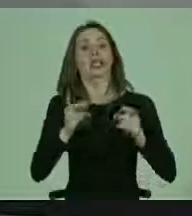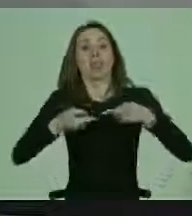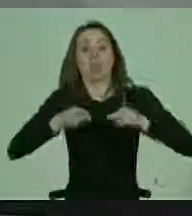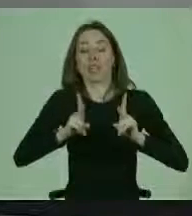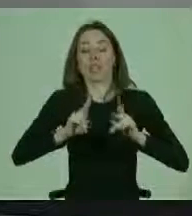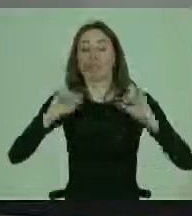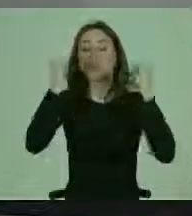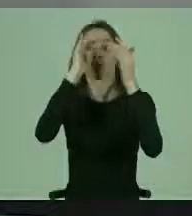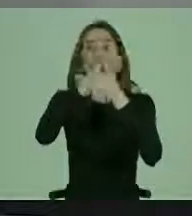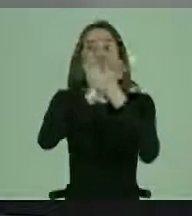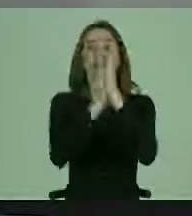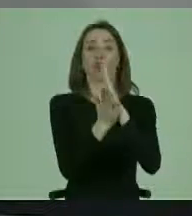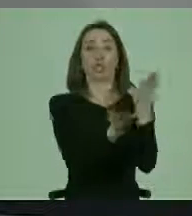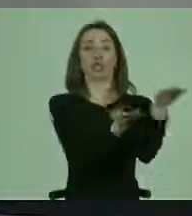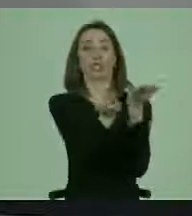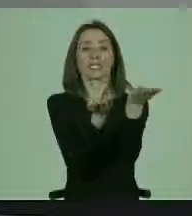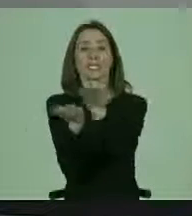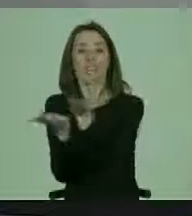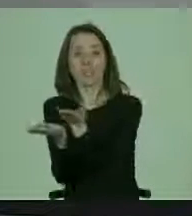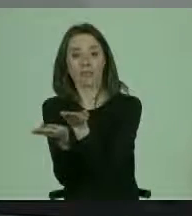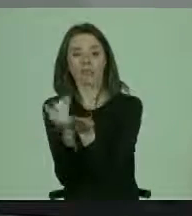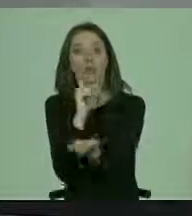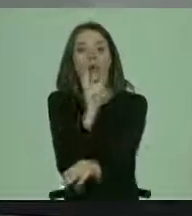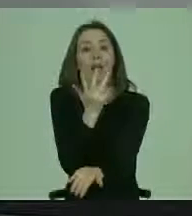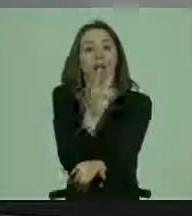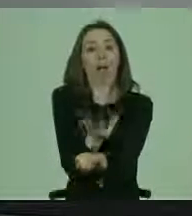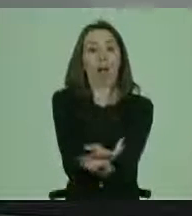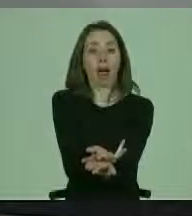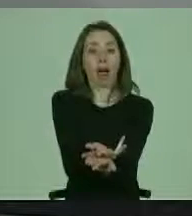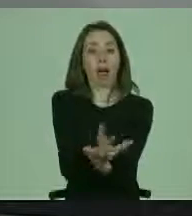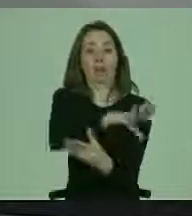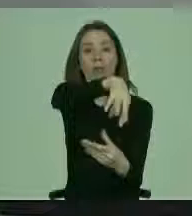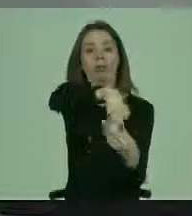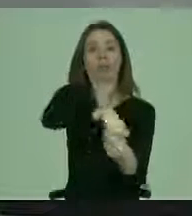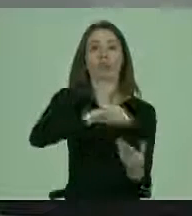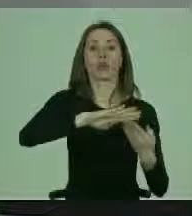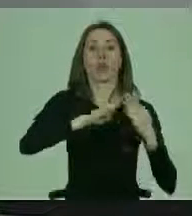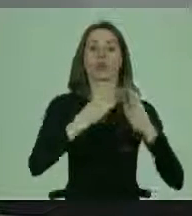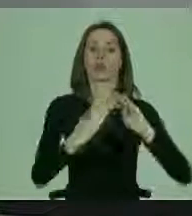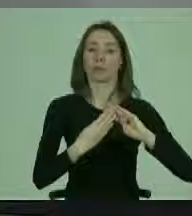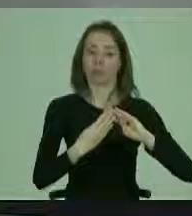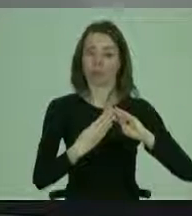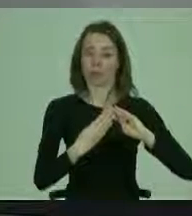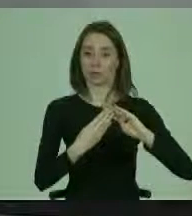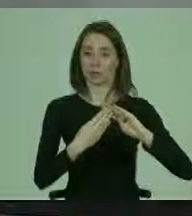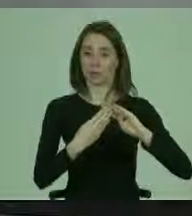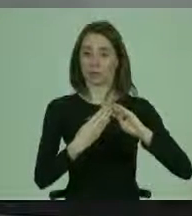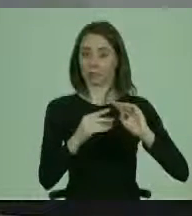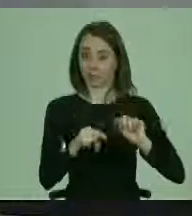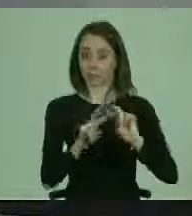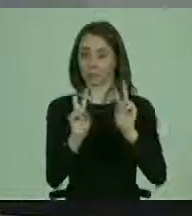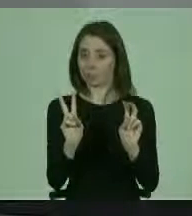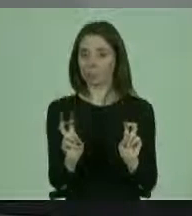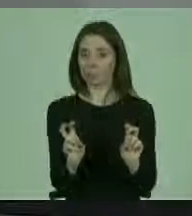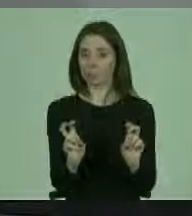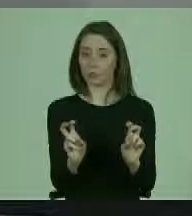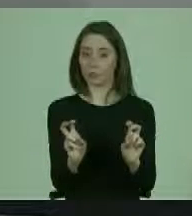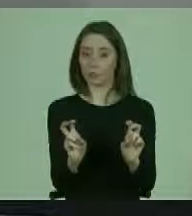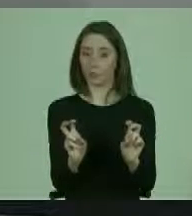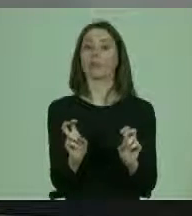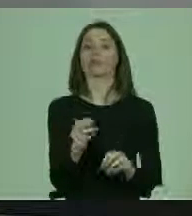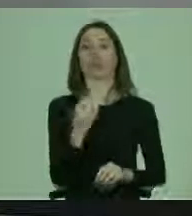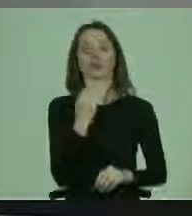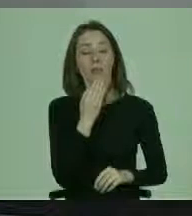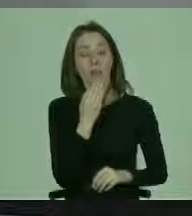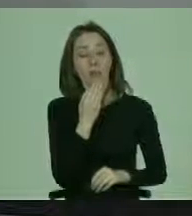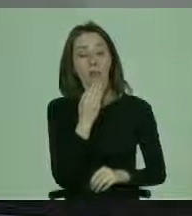todos los servicios disponibles en la comunidad en cuanto a esta materia, incluso